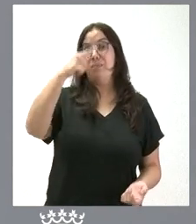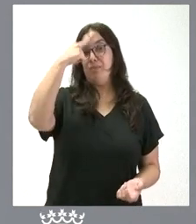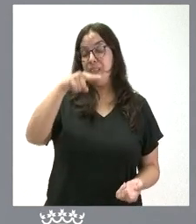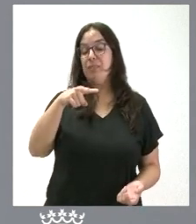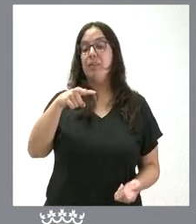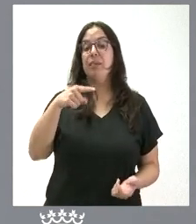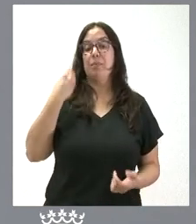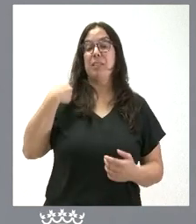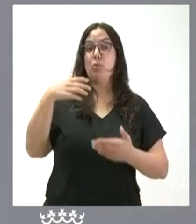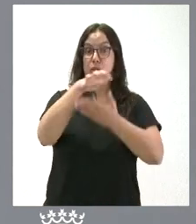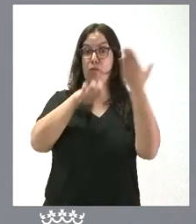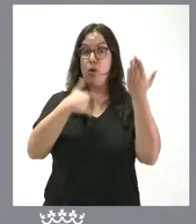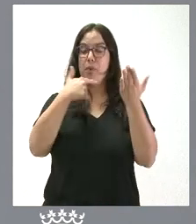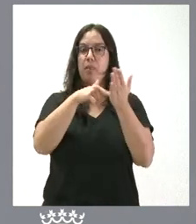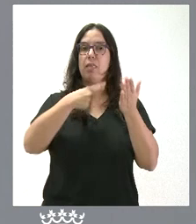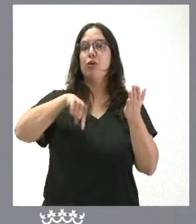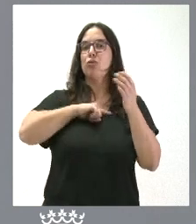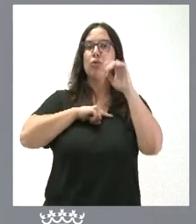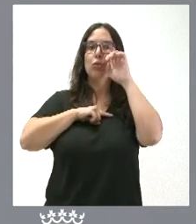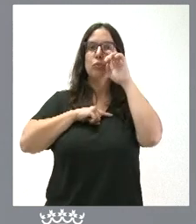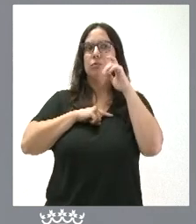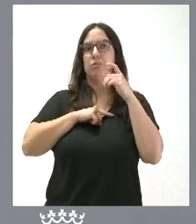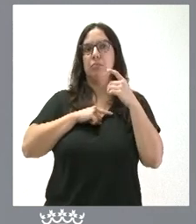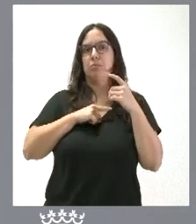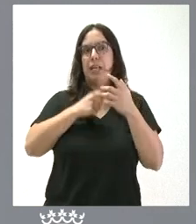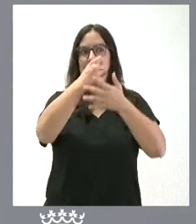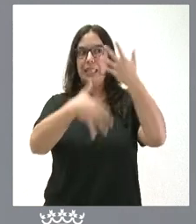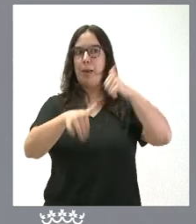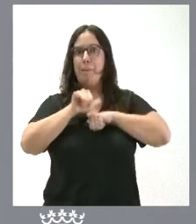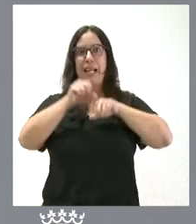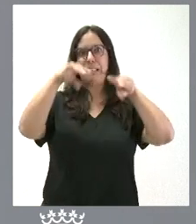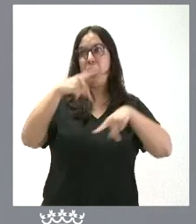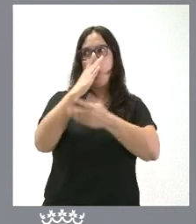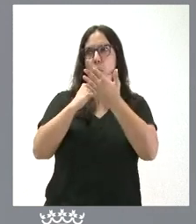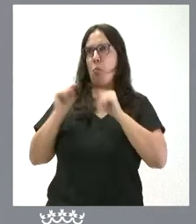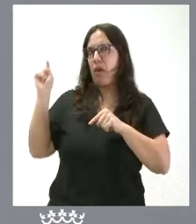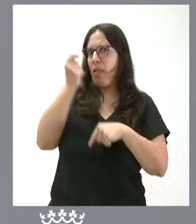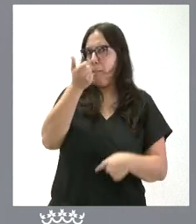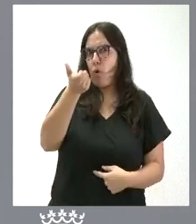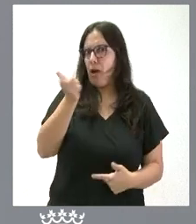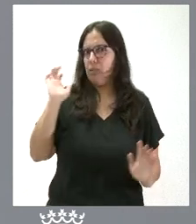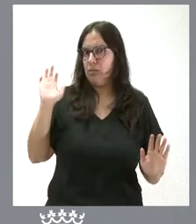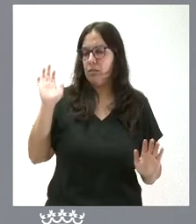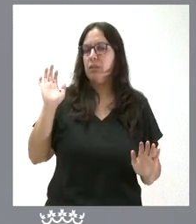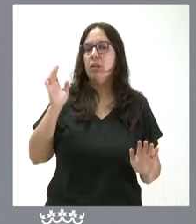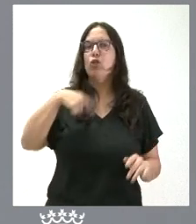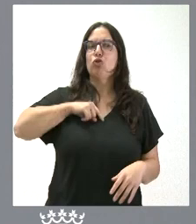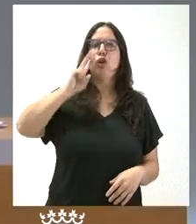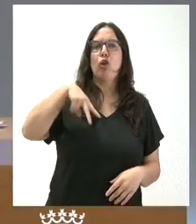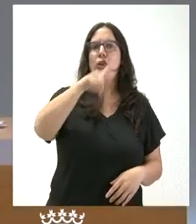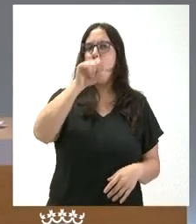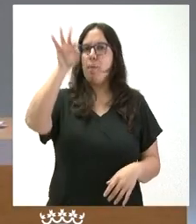informe lo señale que estamos entre el grupo muy limitado de comunidades que no tenemos listo de espera y que tenemos reconocido el 100% de los casos de dependencia